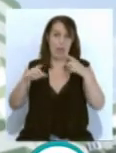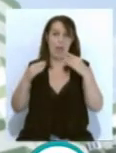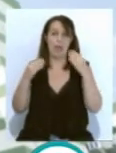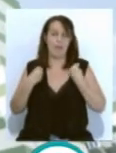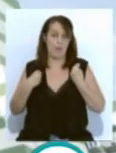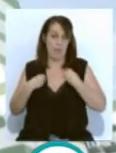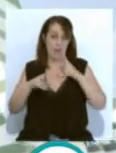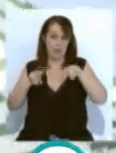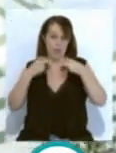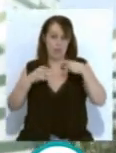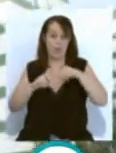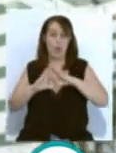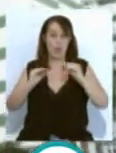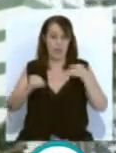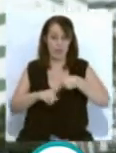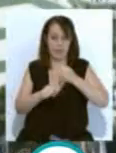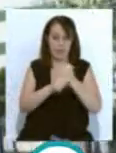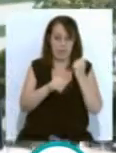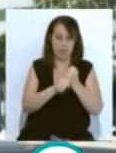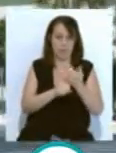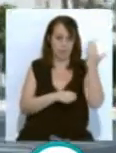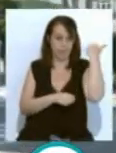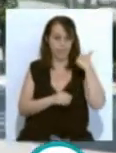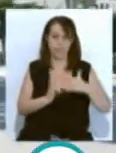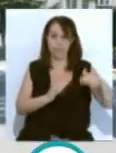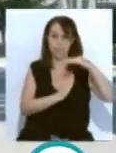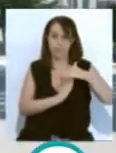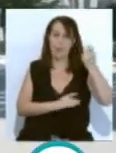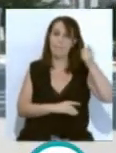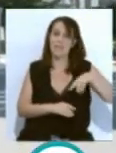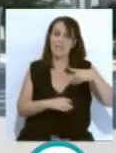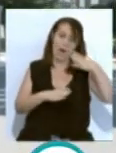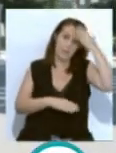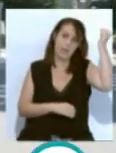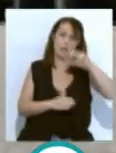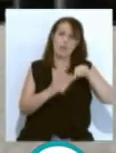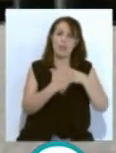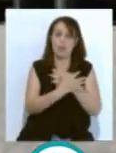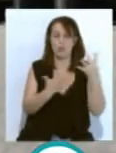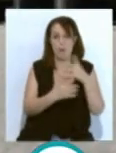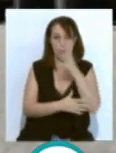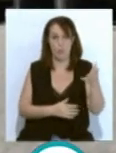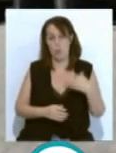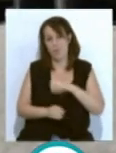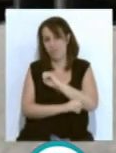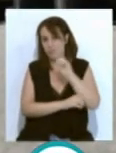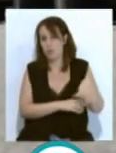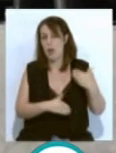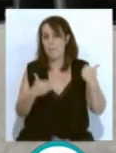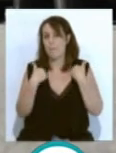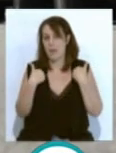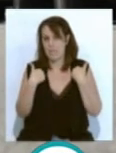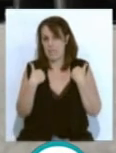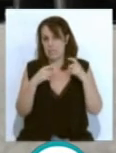Rehabilitación de Andalucía. Los trabajos quedaron paralizados en abril de 2019 a consecuencia del abandono por parte de la empresa